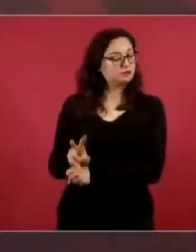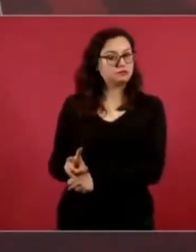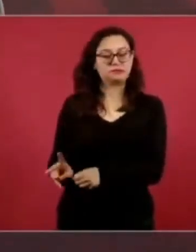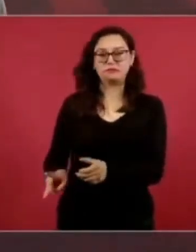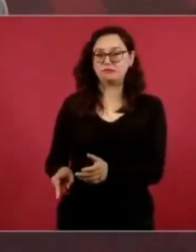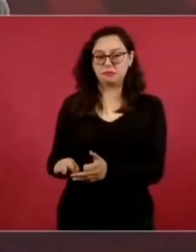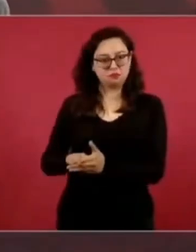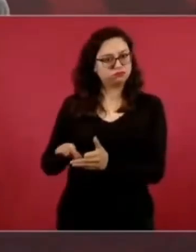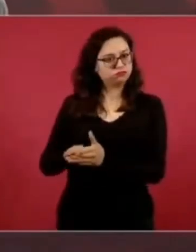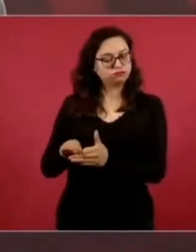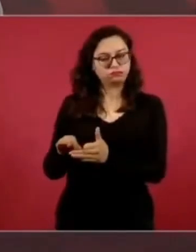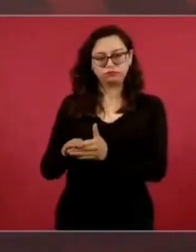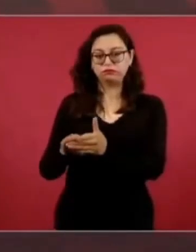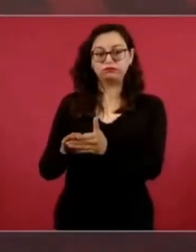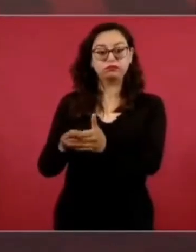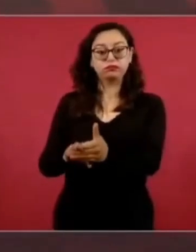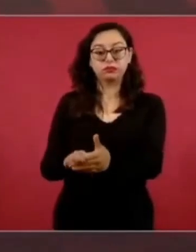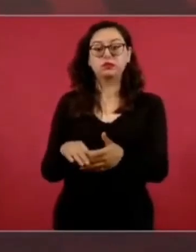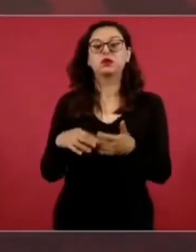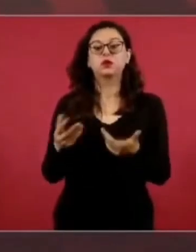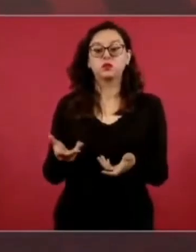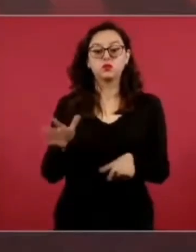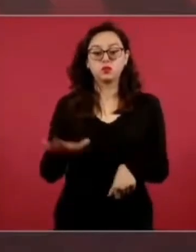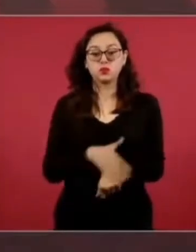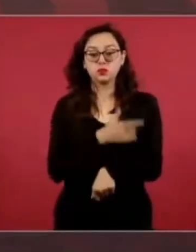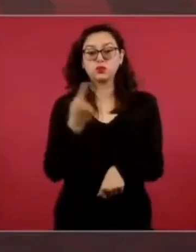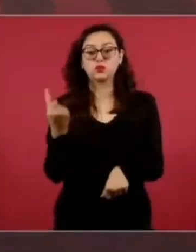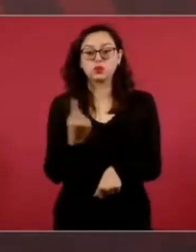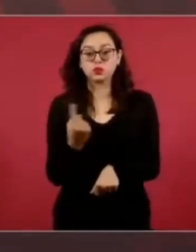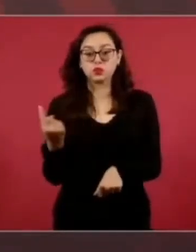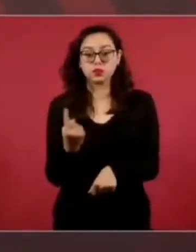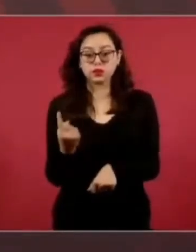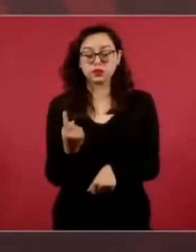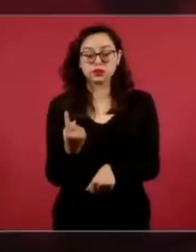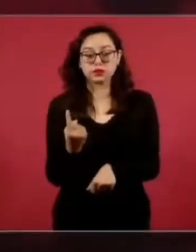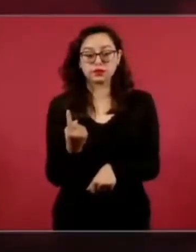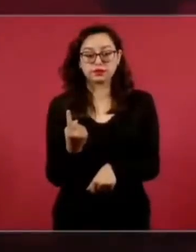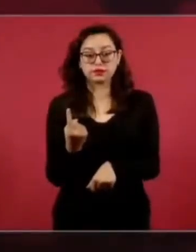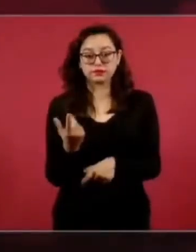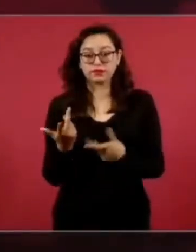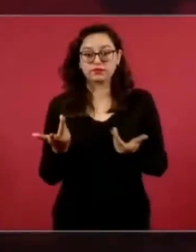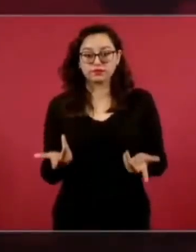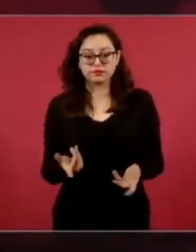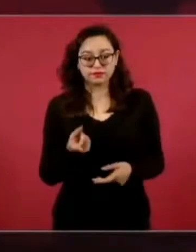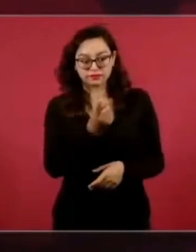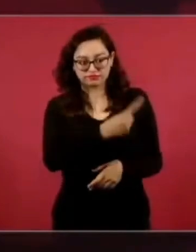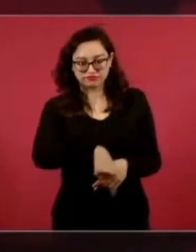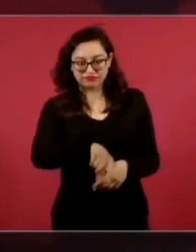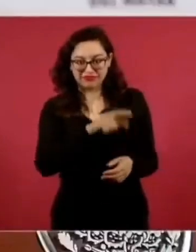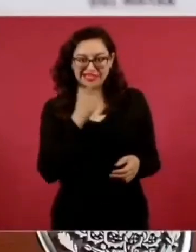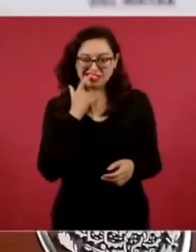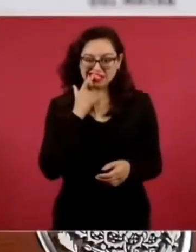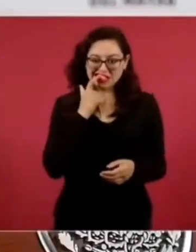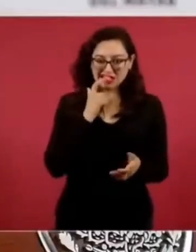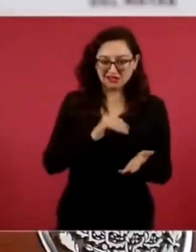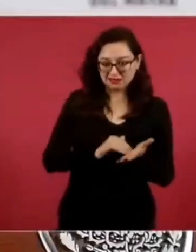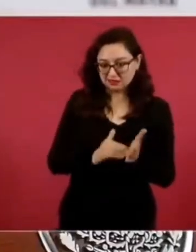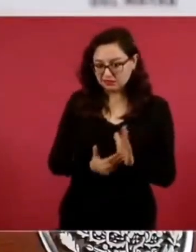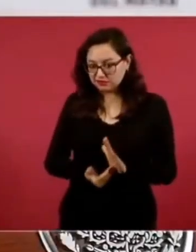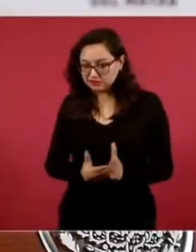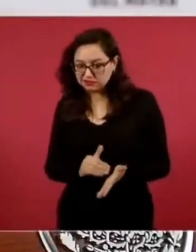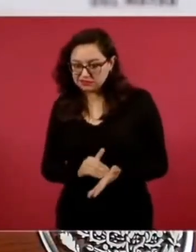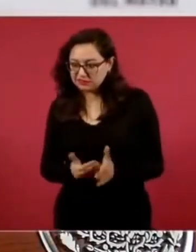porque buscan a quién sobornar